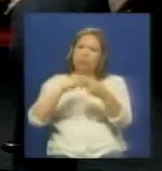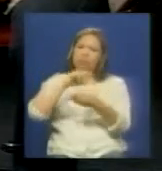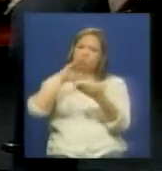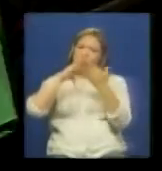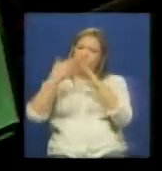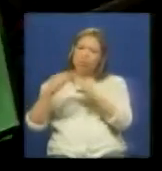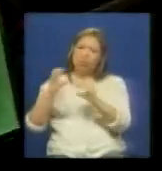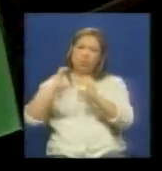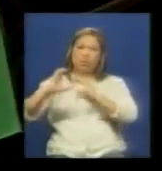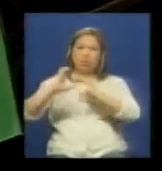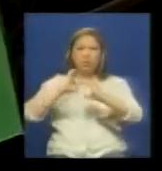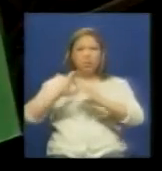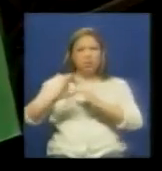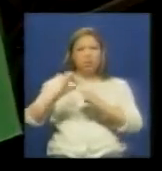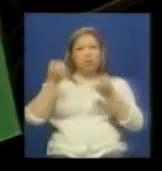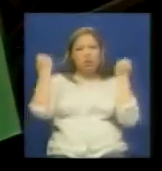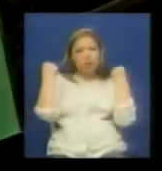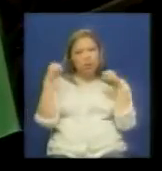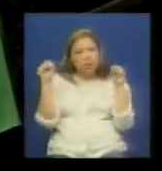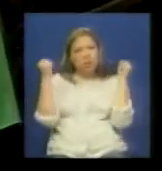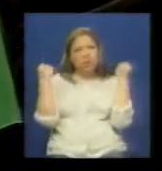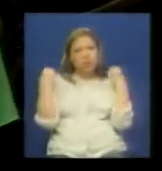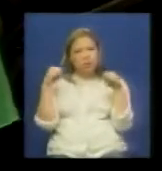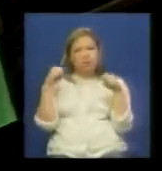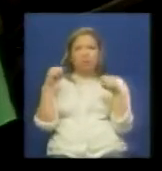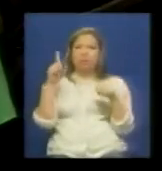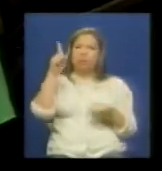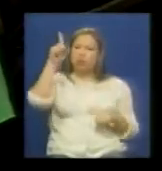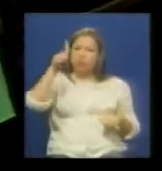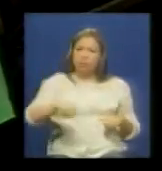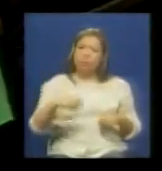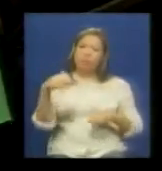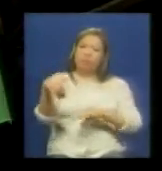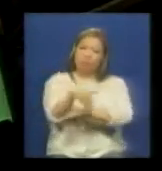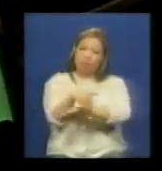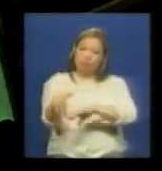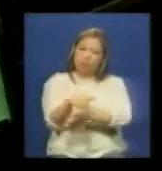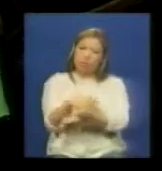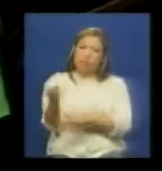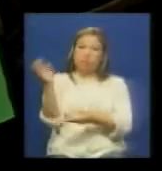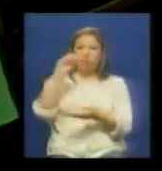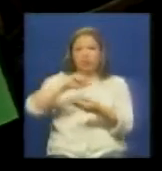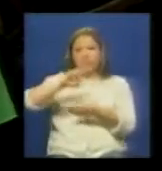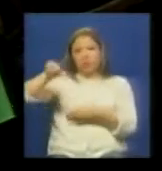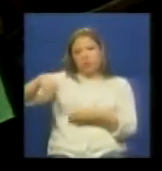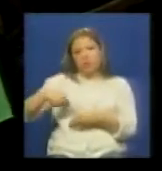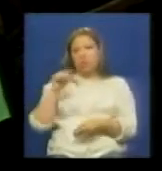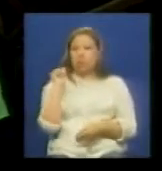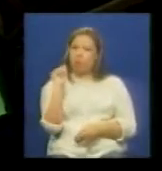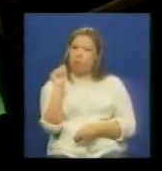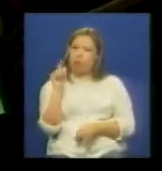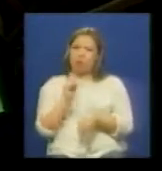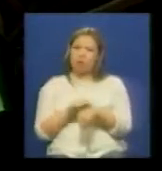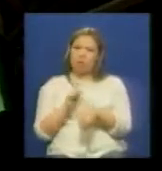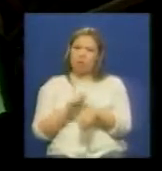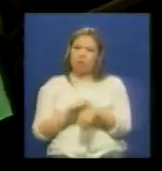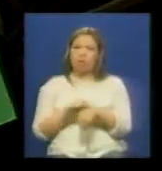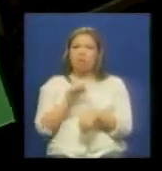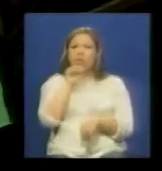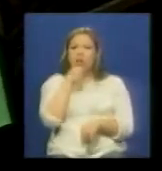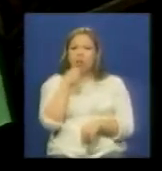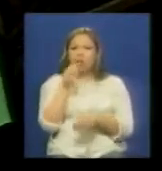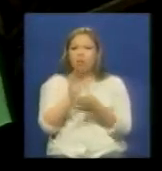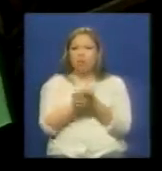la comunicación y desde el activar revolucionario que bueno que estamos aquí en la calle y que seguiremos estando dentro de poco viene por ejemplo el viejo Jesús